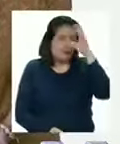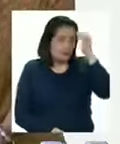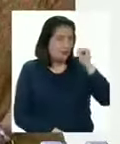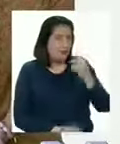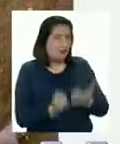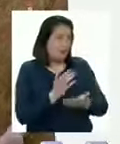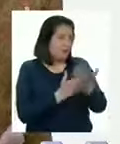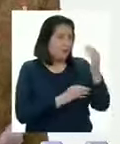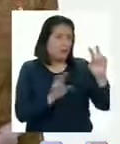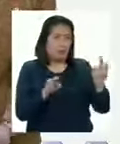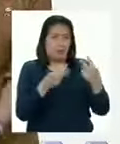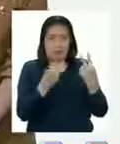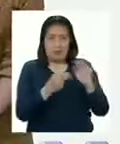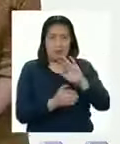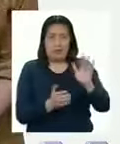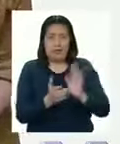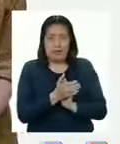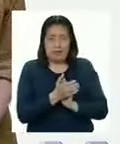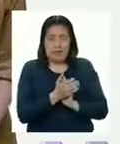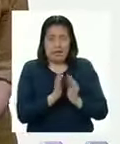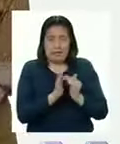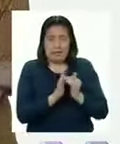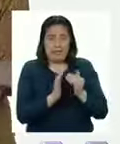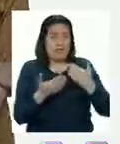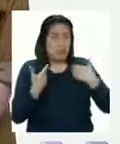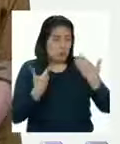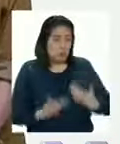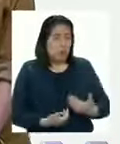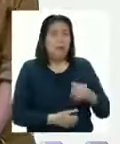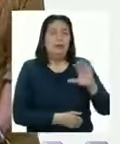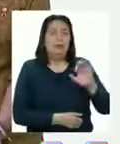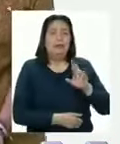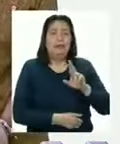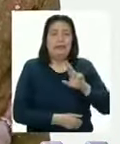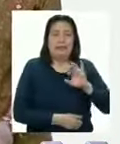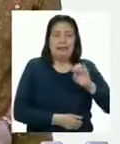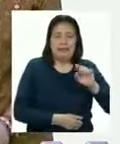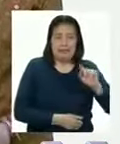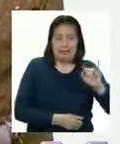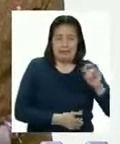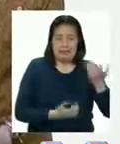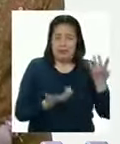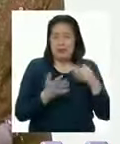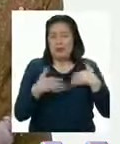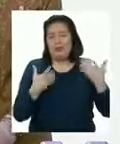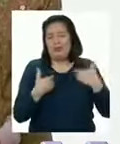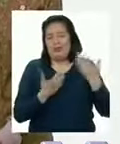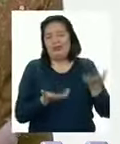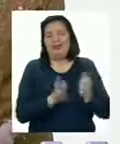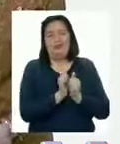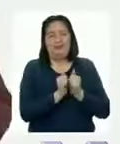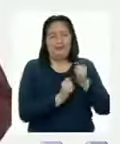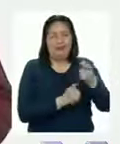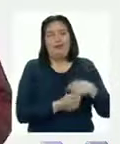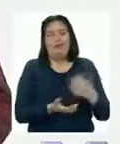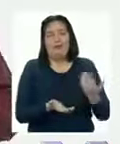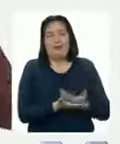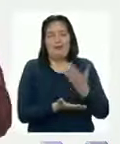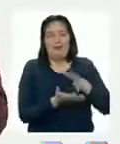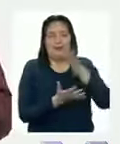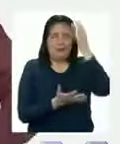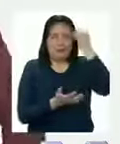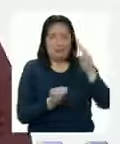chicos y chicas que nos ven desde casa Soy el profesor Cristian y estoy muy contento de acompañarlos en esta nueva aventura matemática